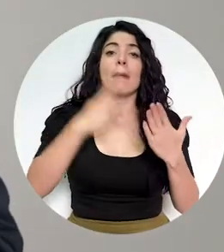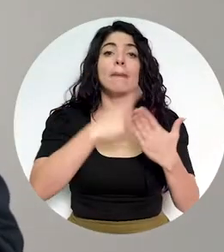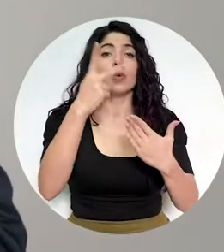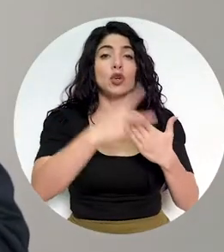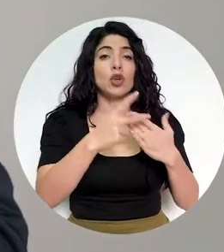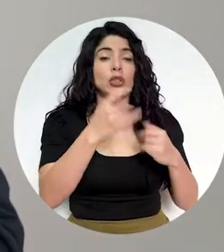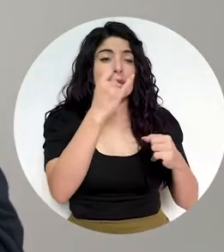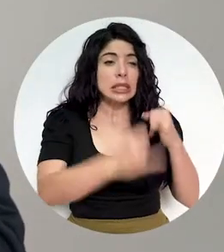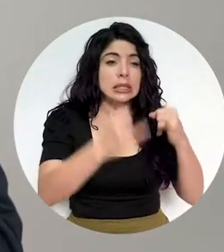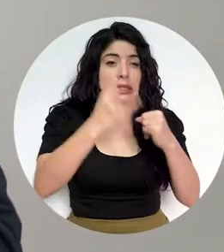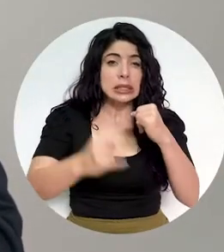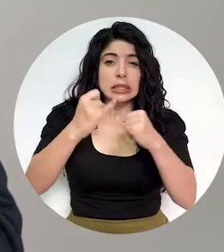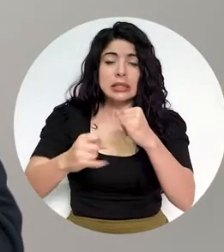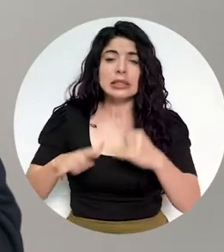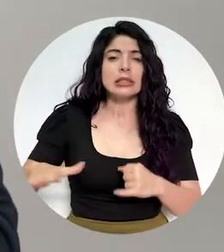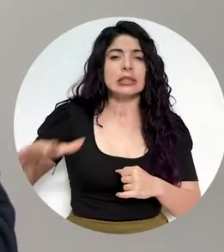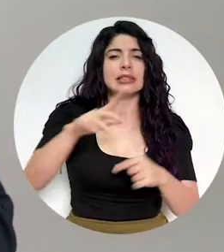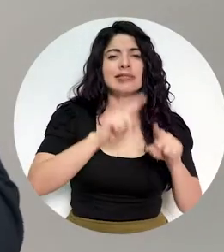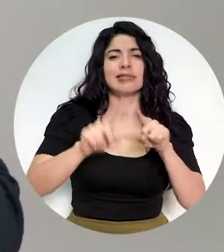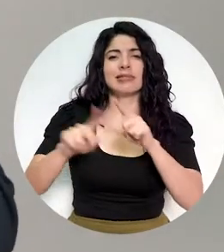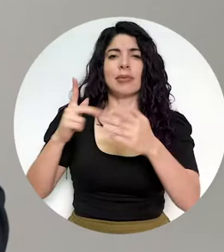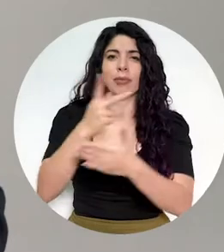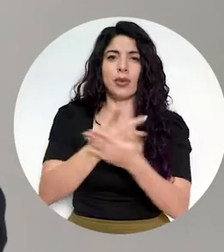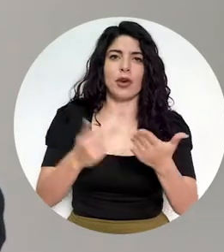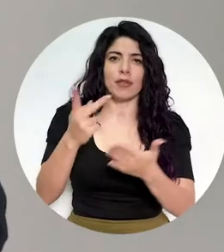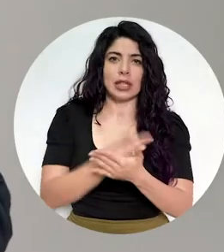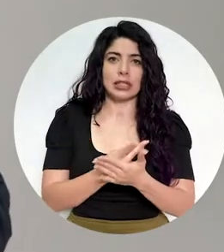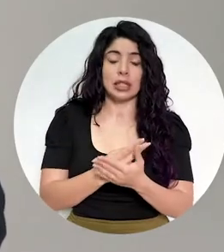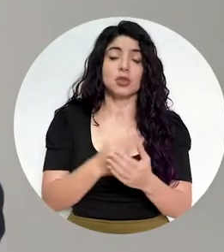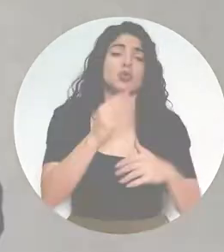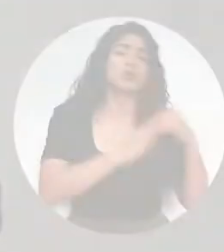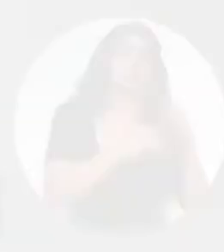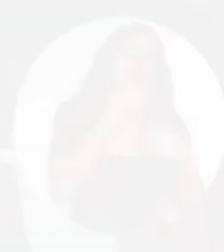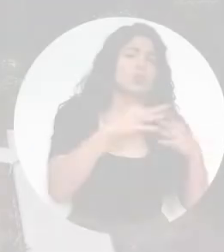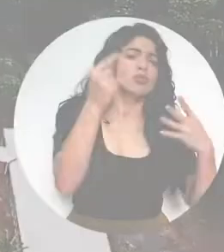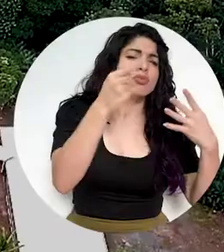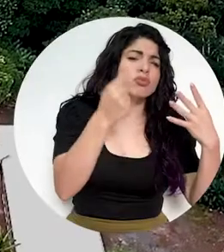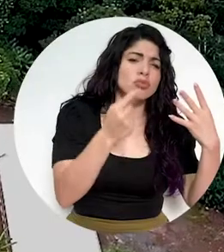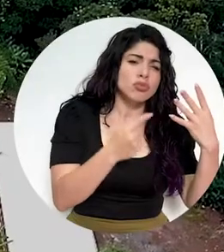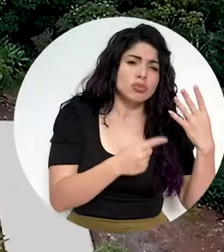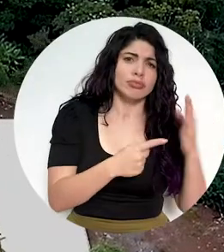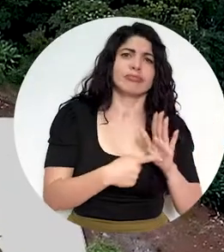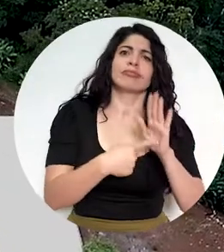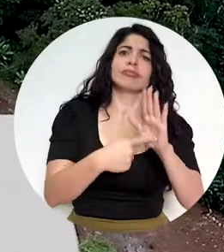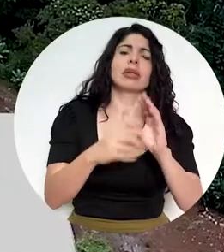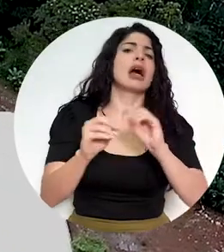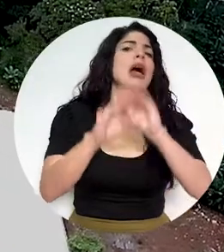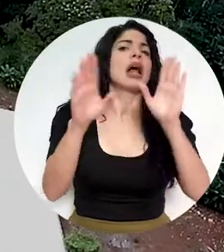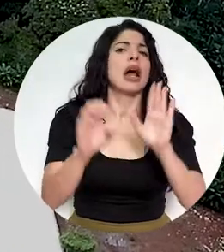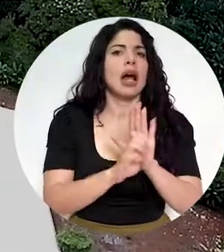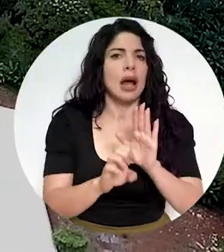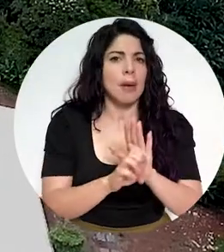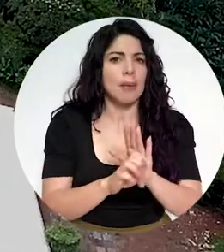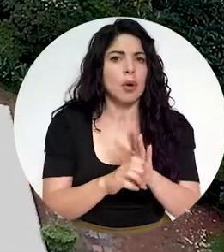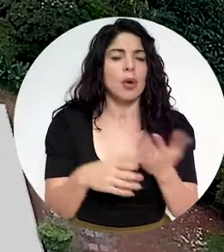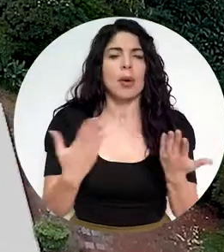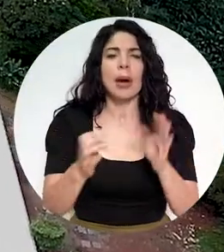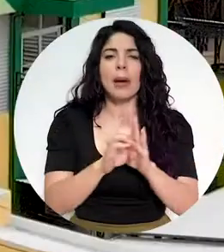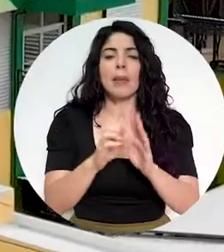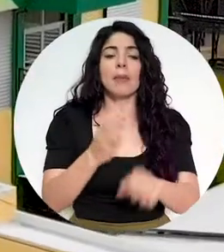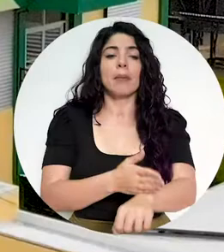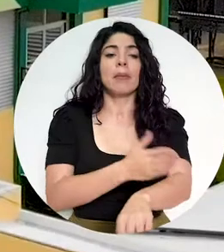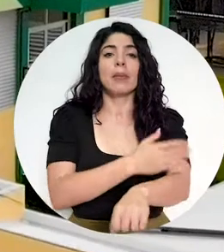esfuerzos para finalizar proyectos en todas las provincias. Entre muchas obras, así lo